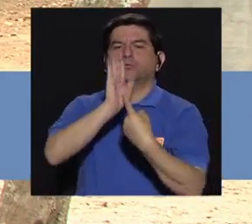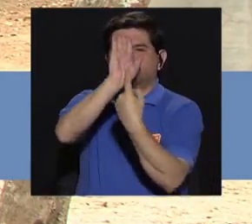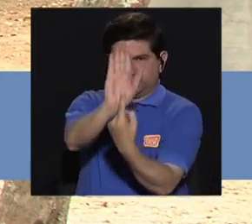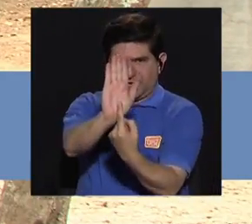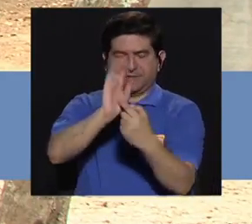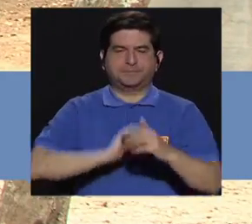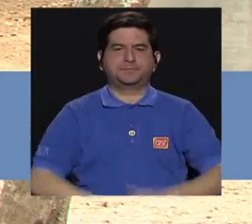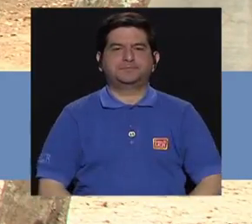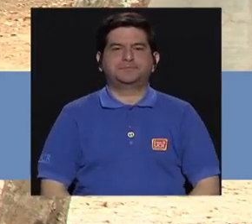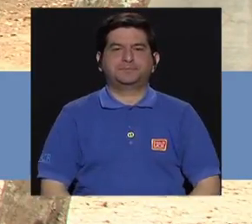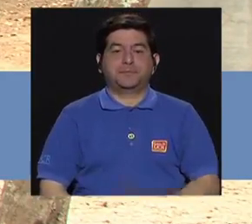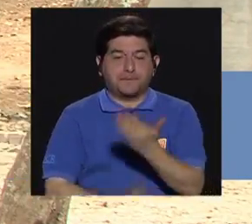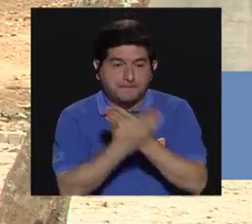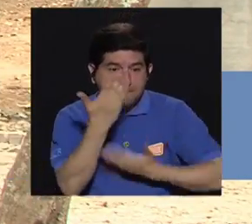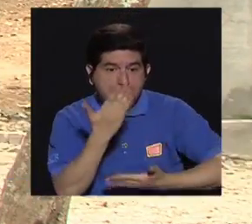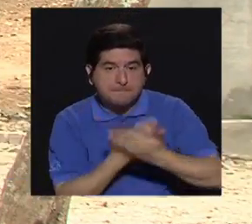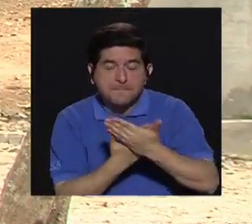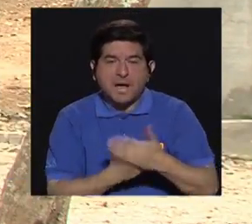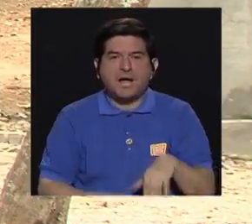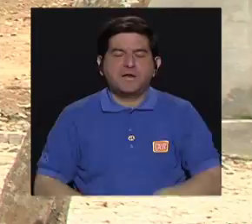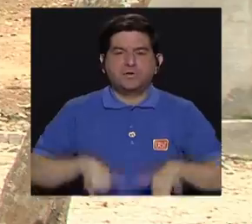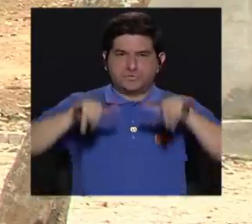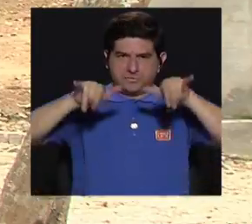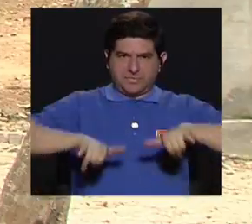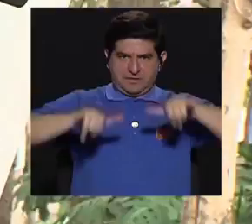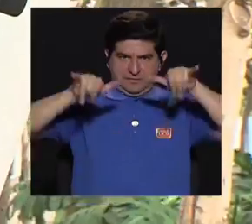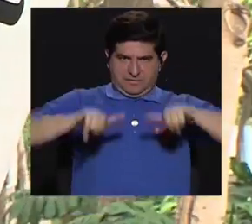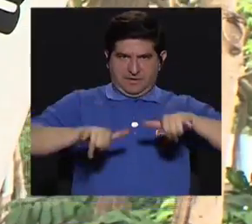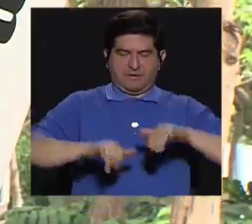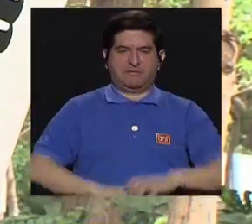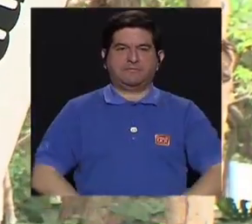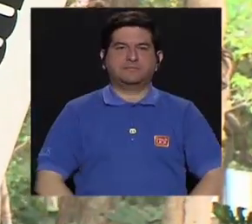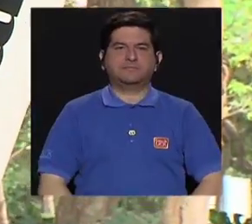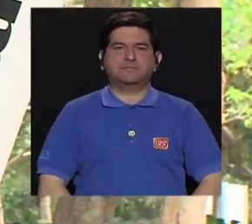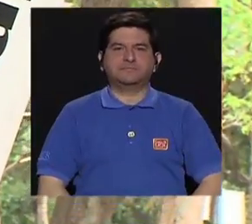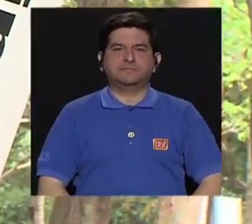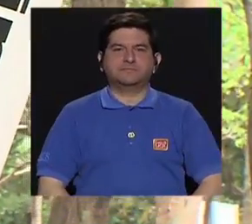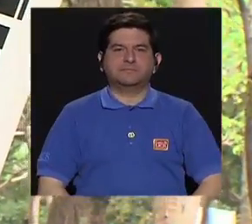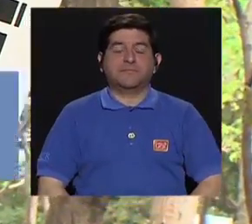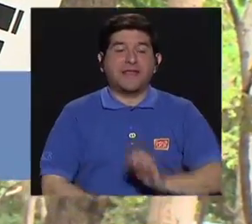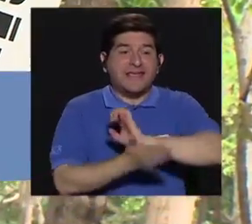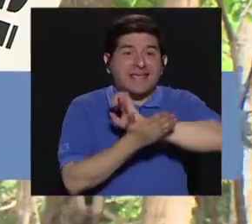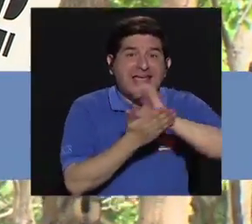Y el movimiento es el siguiente. Las manos más que todo lo que hace es con un poquito de estabilidad.